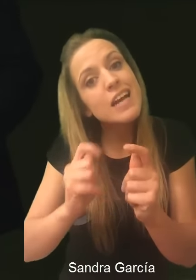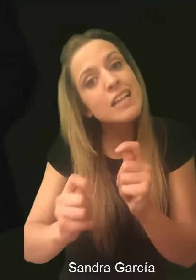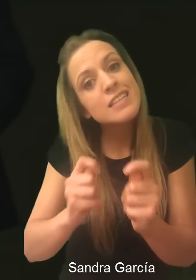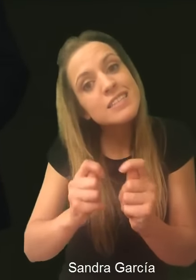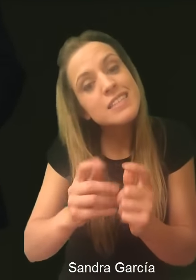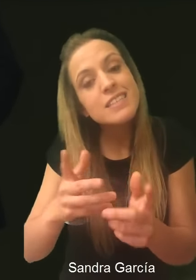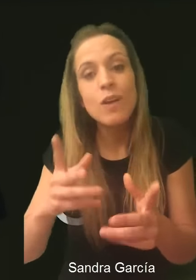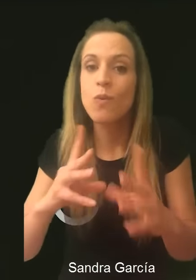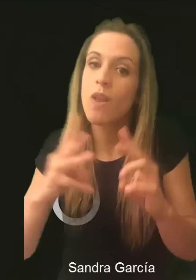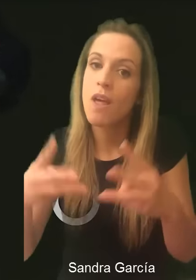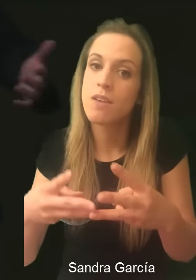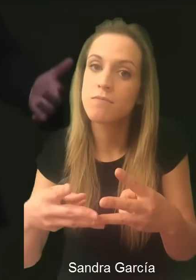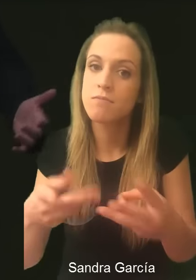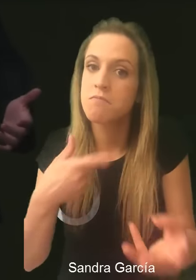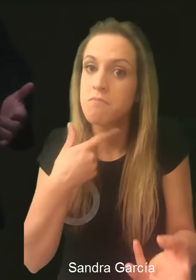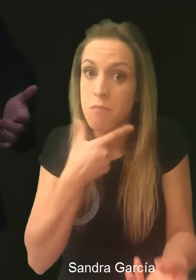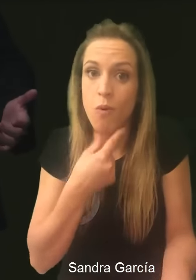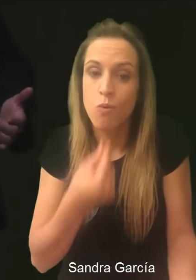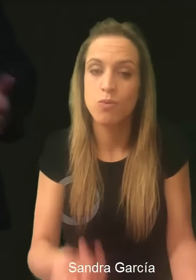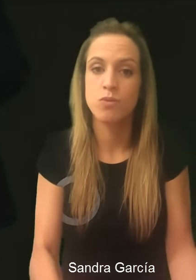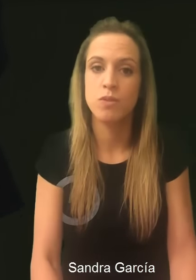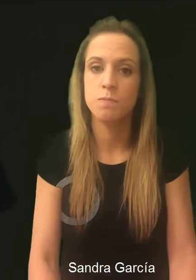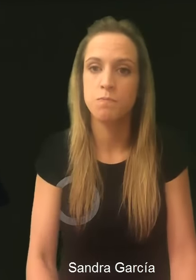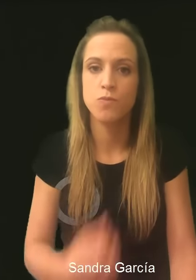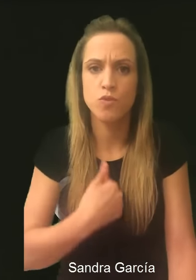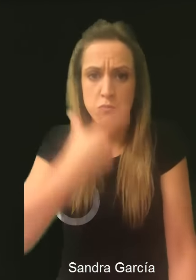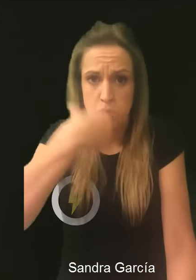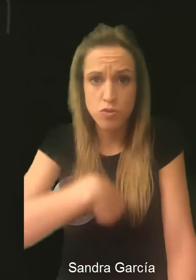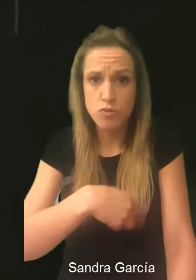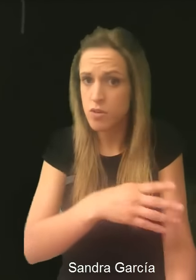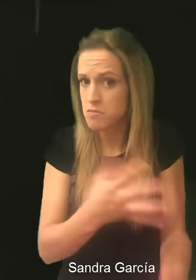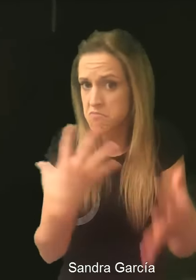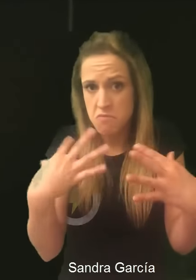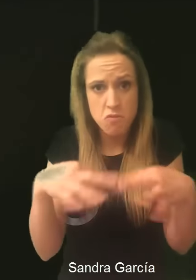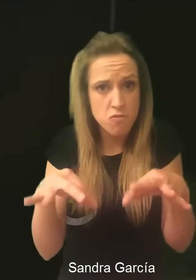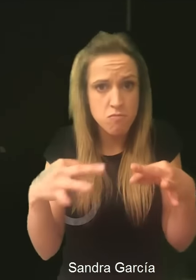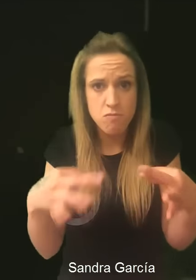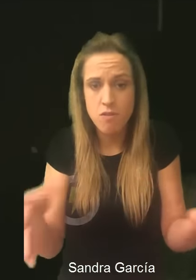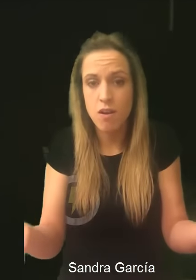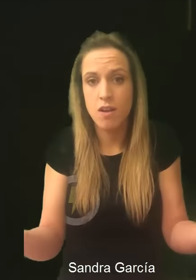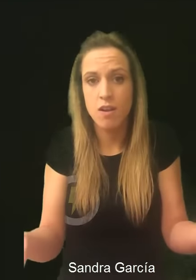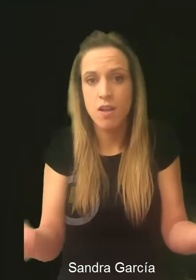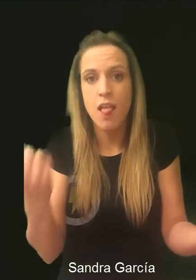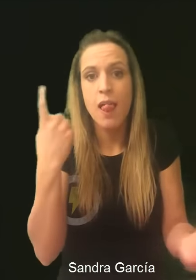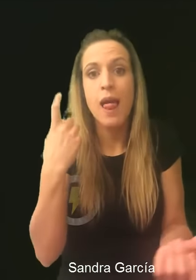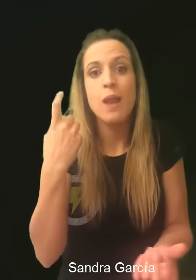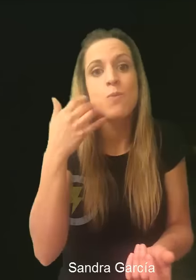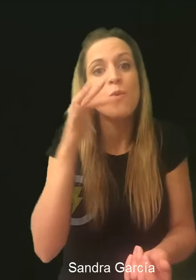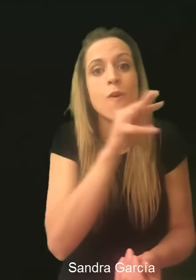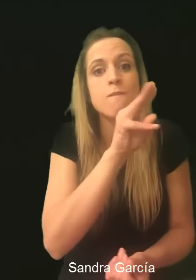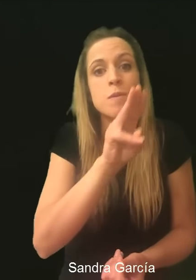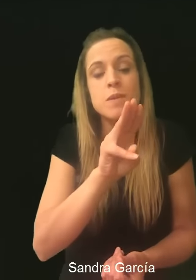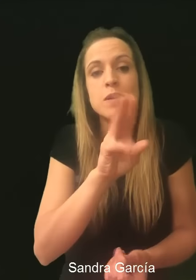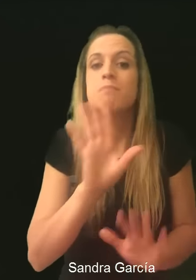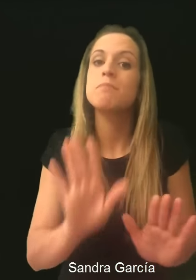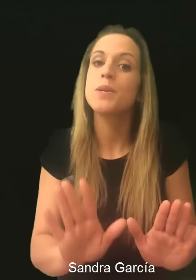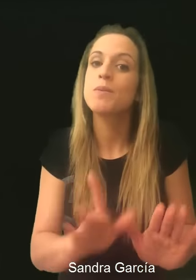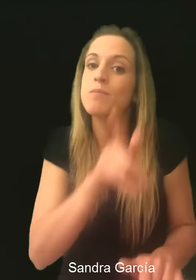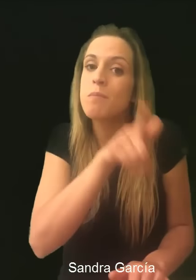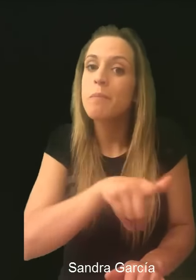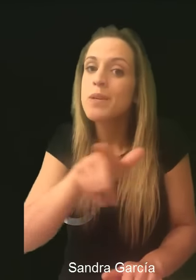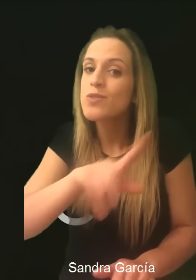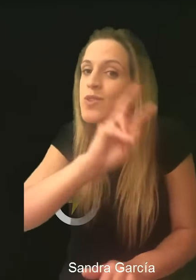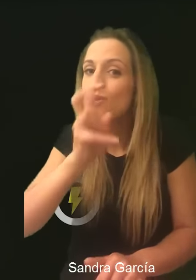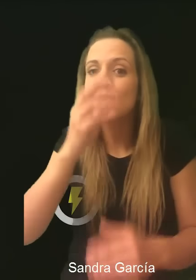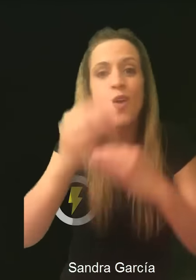Yo no soy una máquina. Yo soy una persona normal. Sois como vosotros, un perfil de FP. Pero soy de los únicos que lo